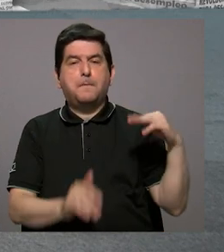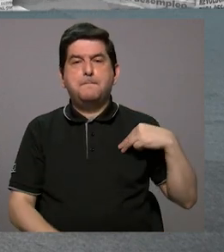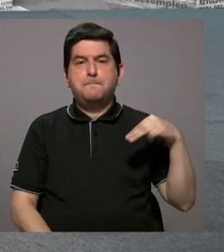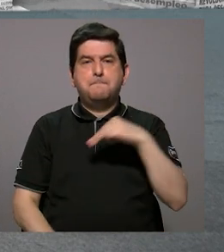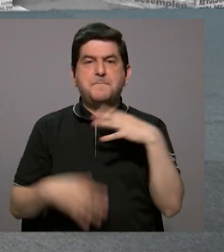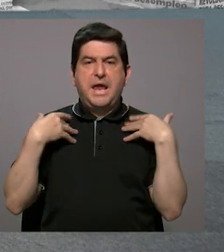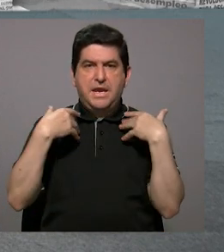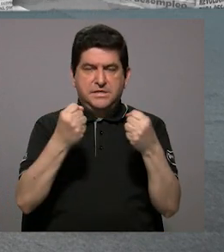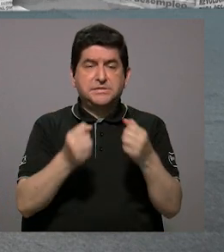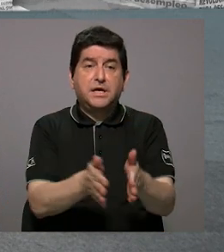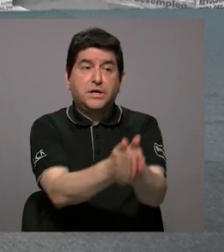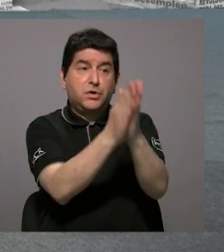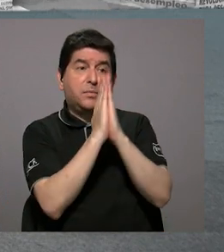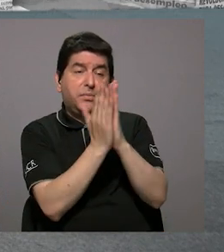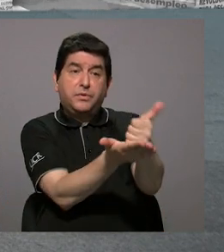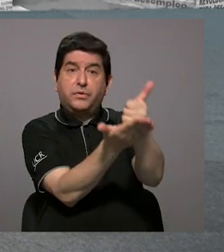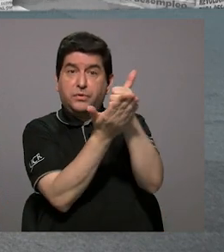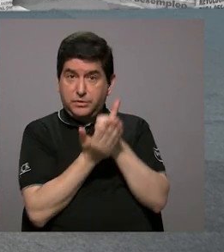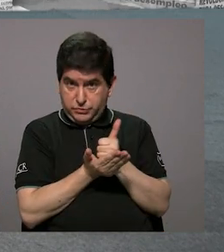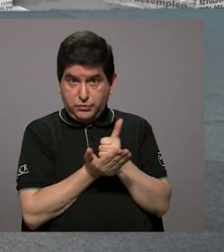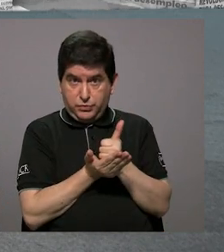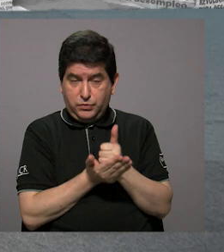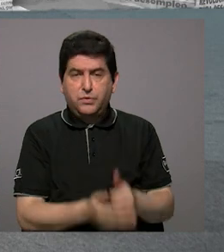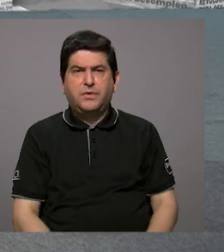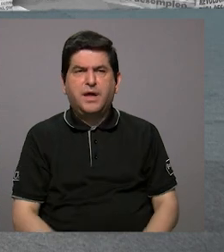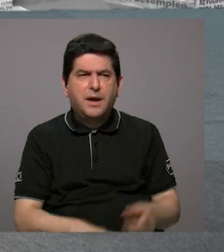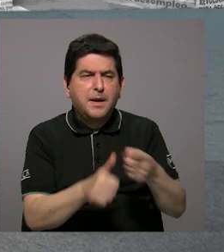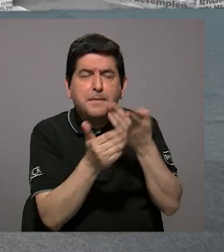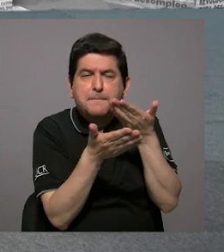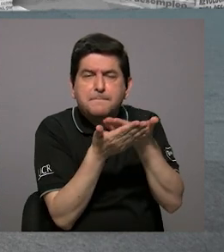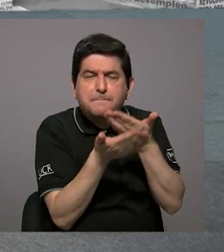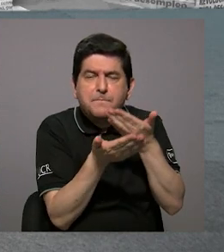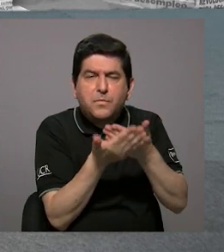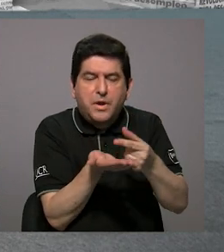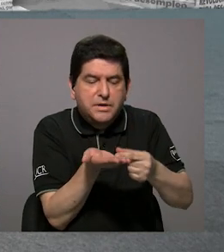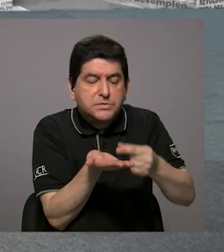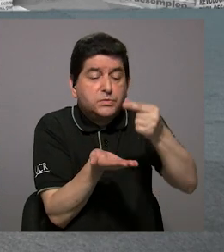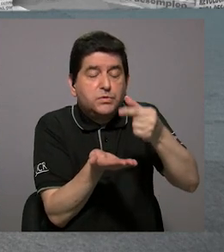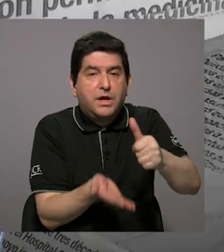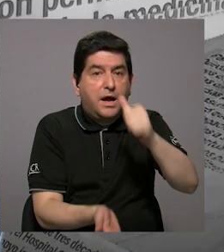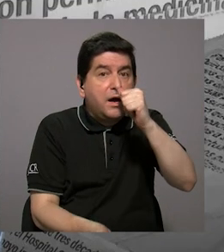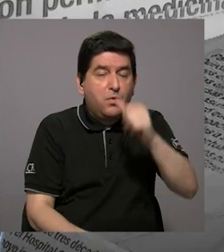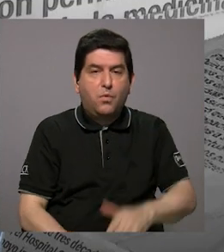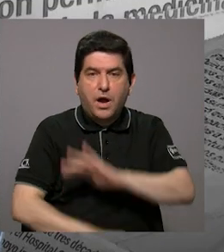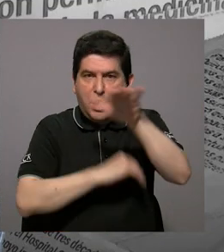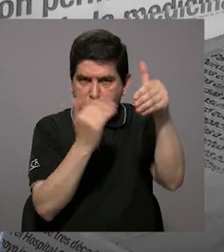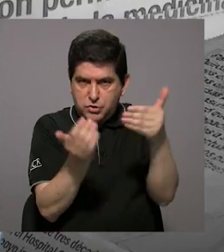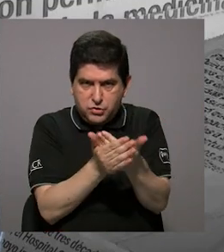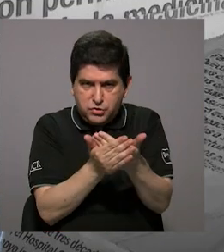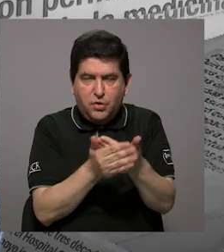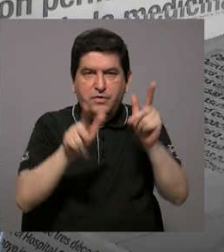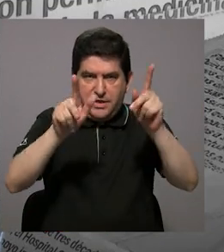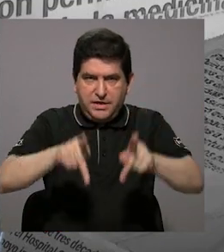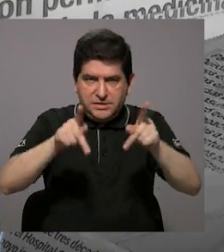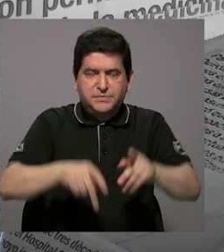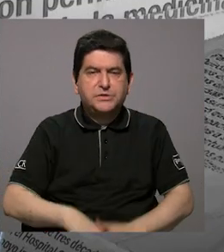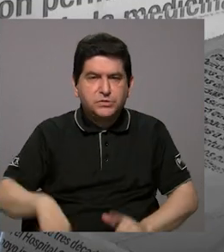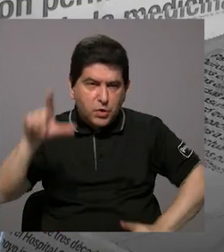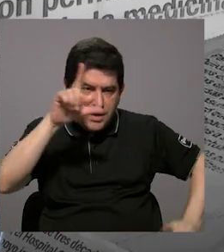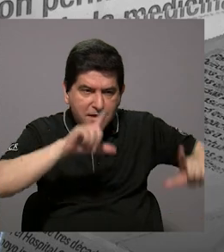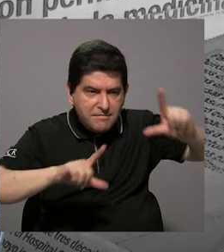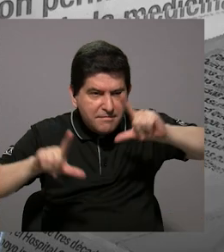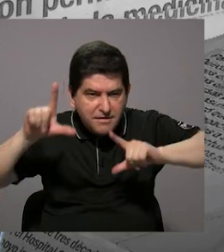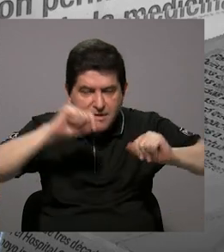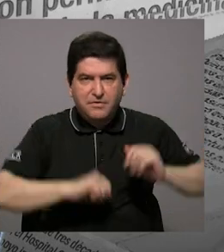contactó el Ministerio de Salud para solicitarnos ayuda con las primeras muestras de agua, todo el personal